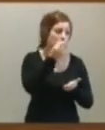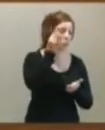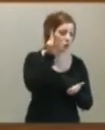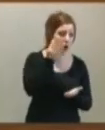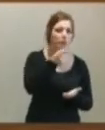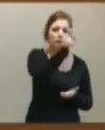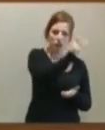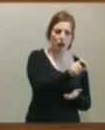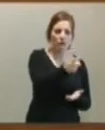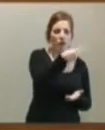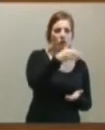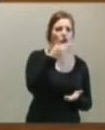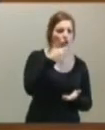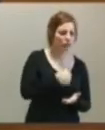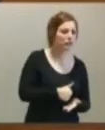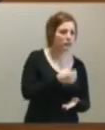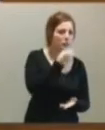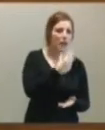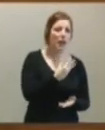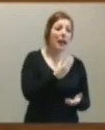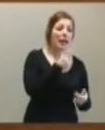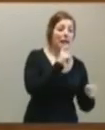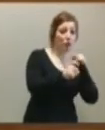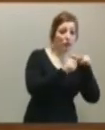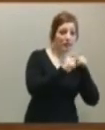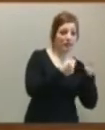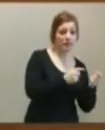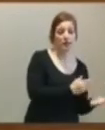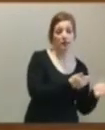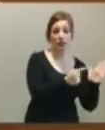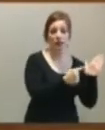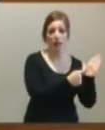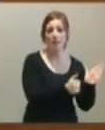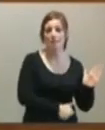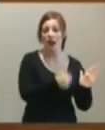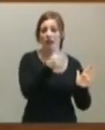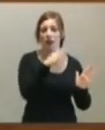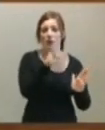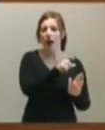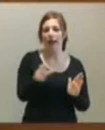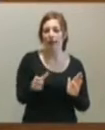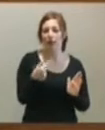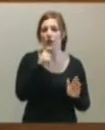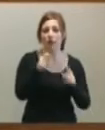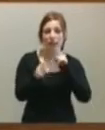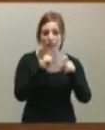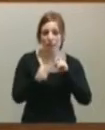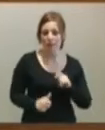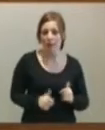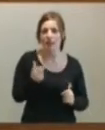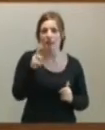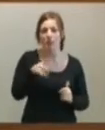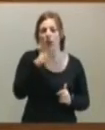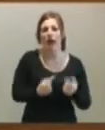bastante bien, tramita más quejas, ¿sabe por qué es? Porque los ciudadanos dirigen más quejas a la Administración General del Estado que a la Administración Autonómica, hombre. Porque cada uno tiene